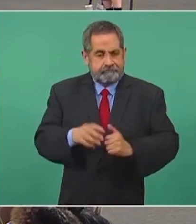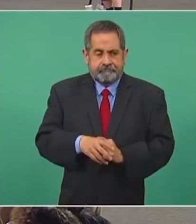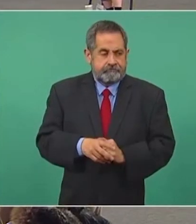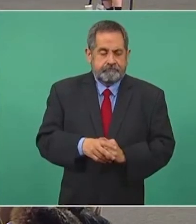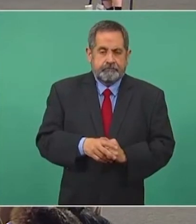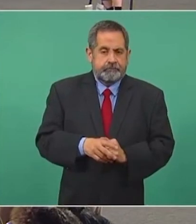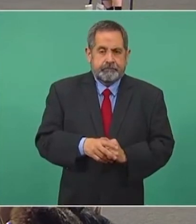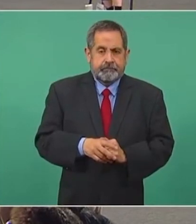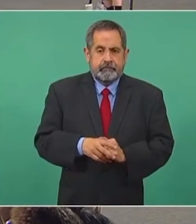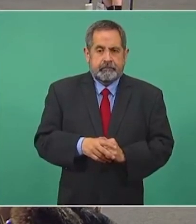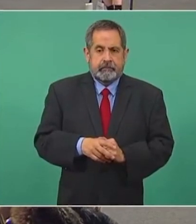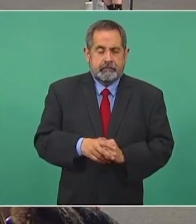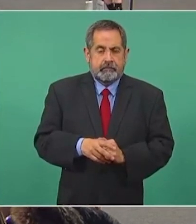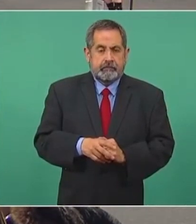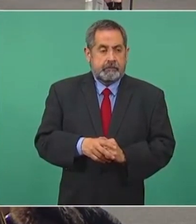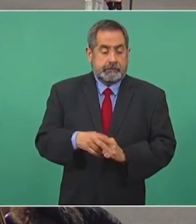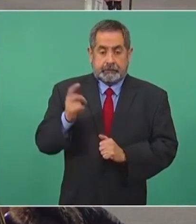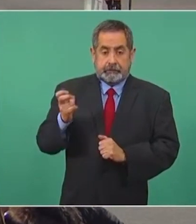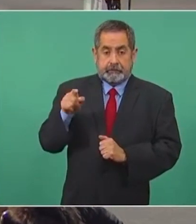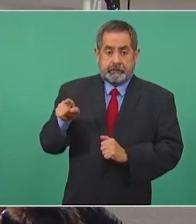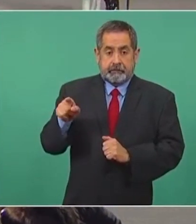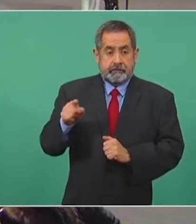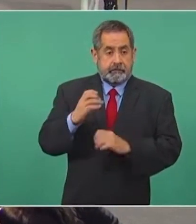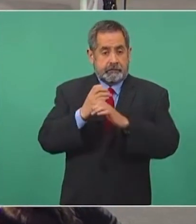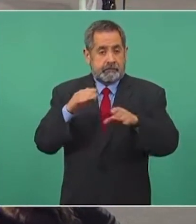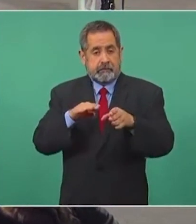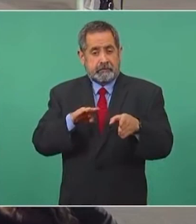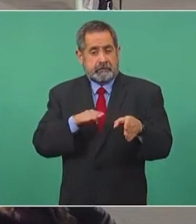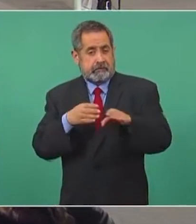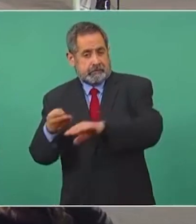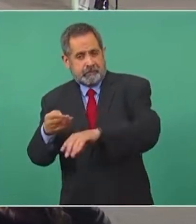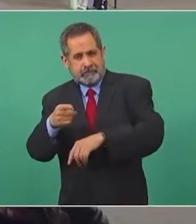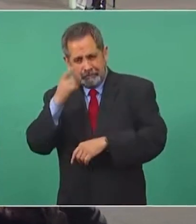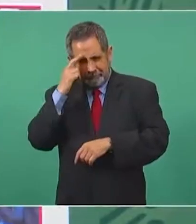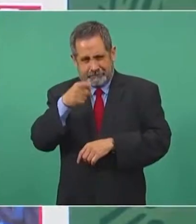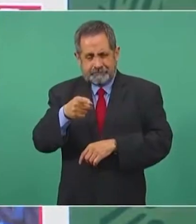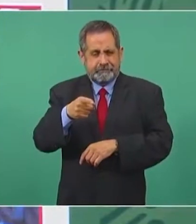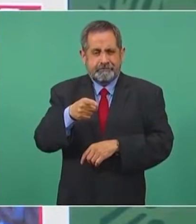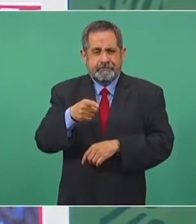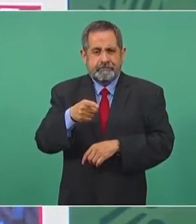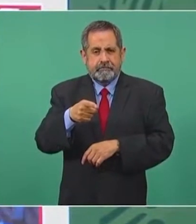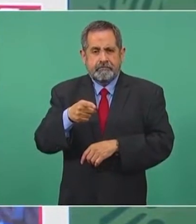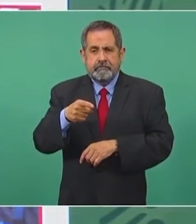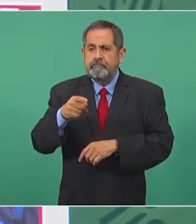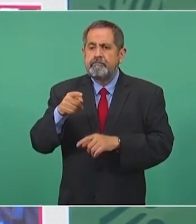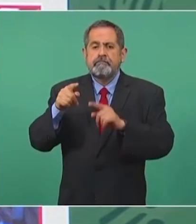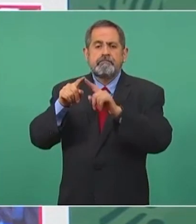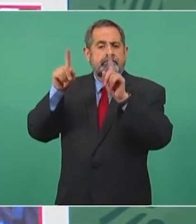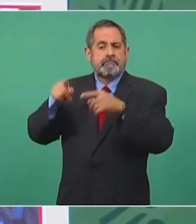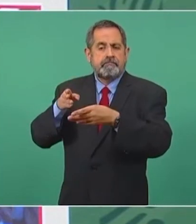Desgraciadamente este trailer que se volcó no pasó por un